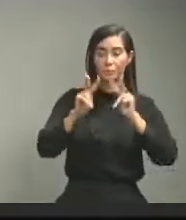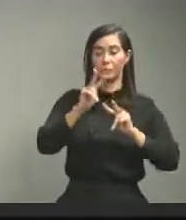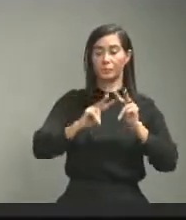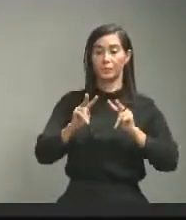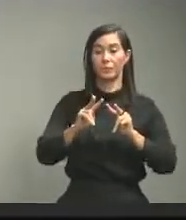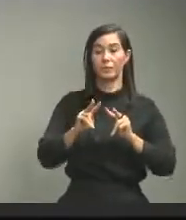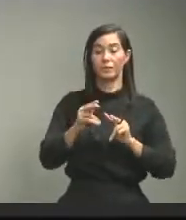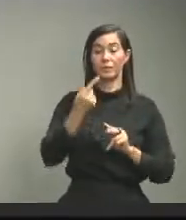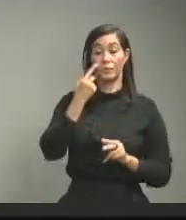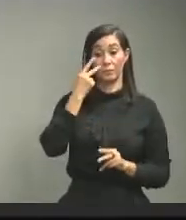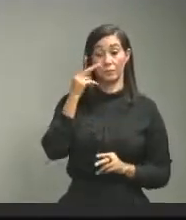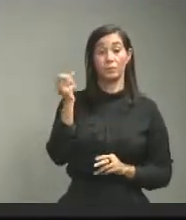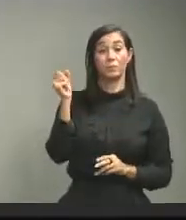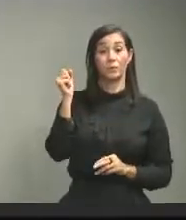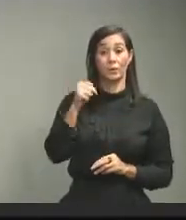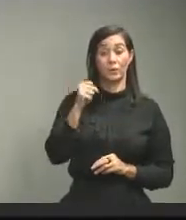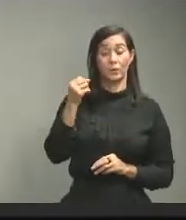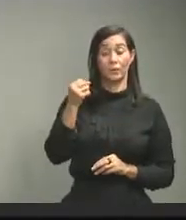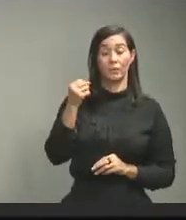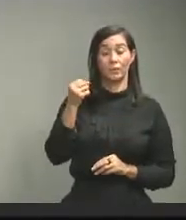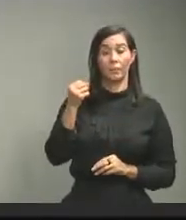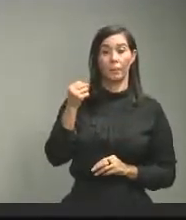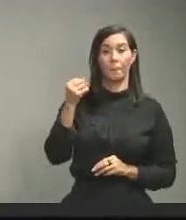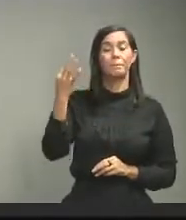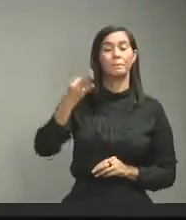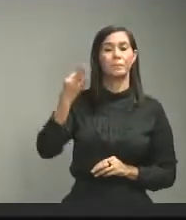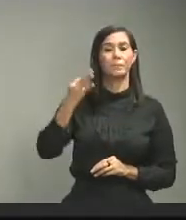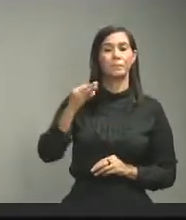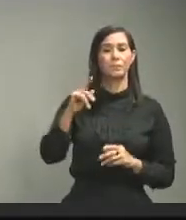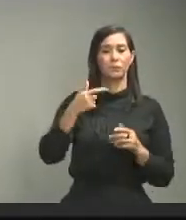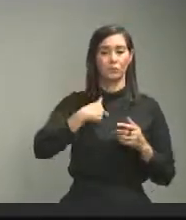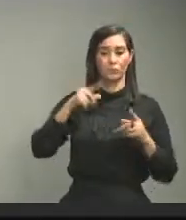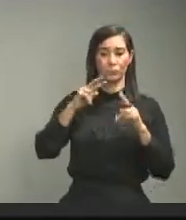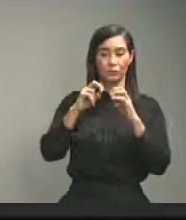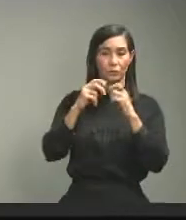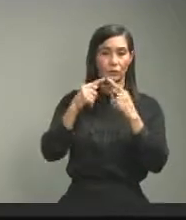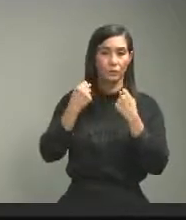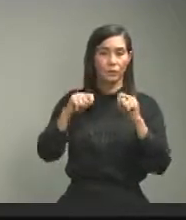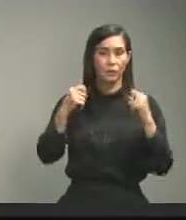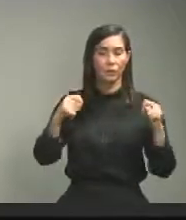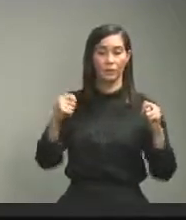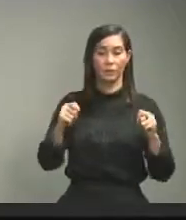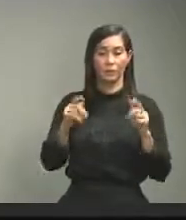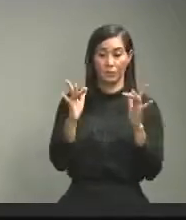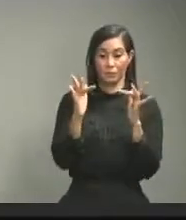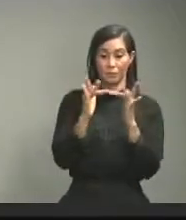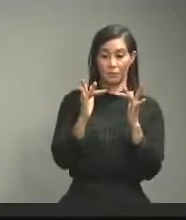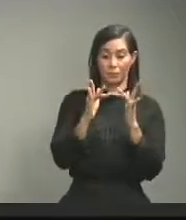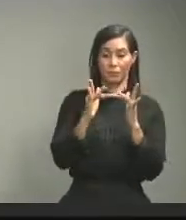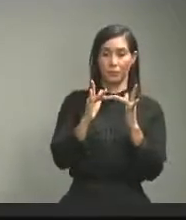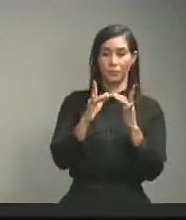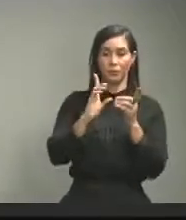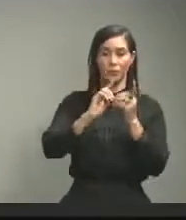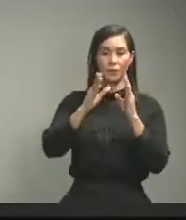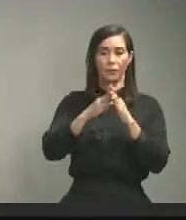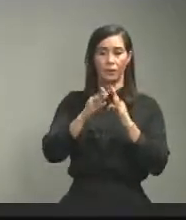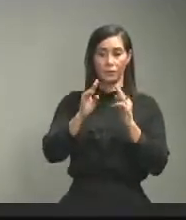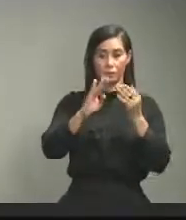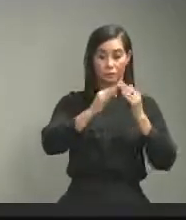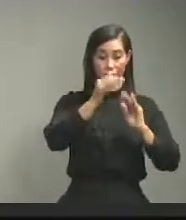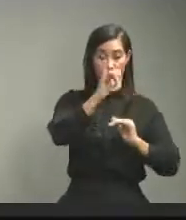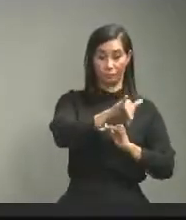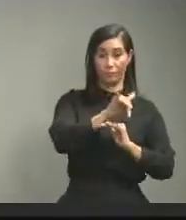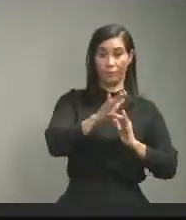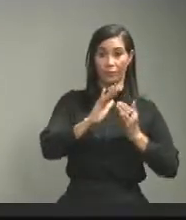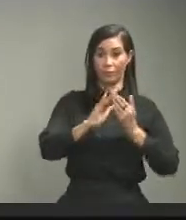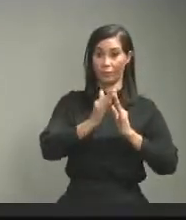en que tratamos de hacer contacto con el director provincial de salud pública ya que con este es